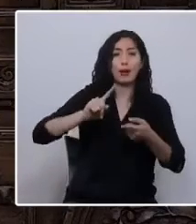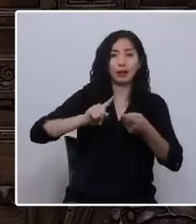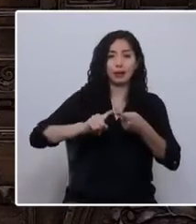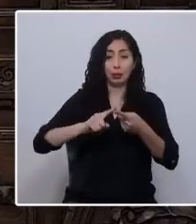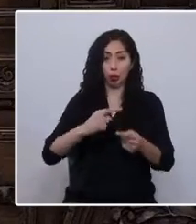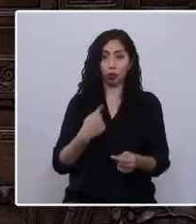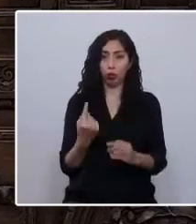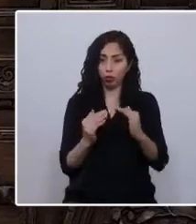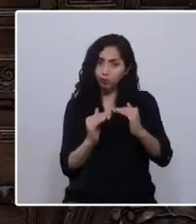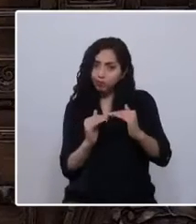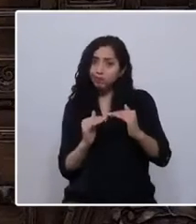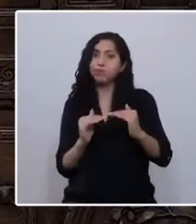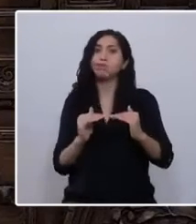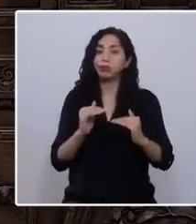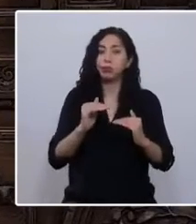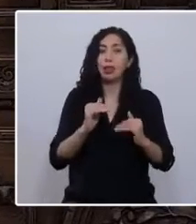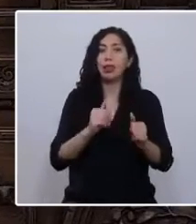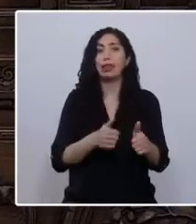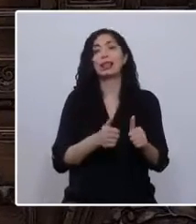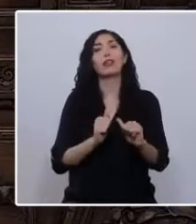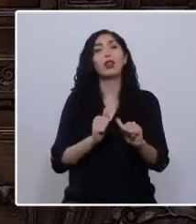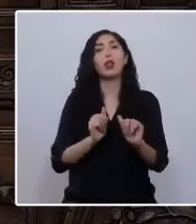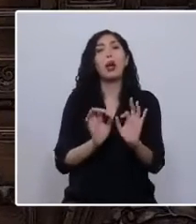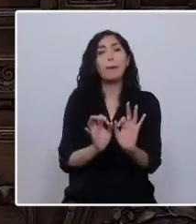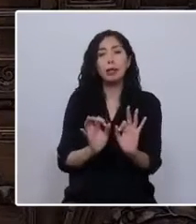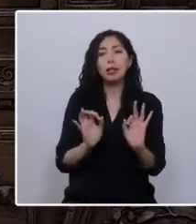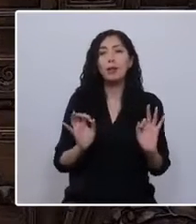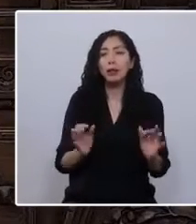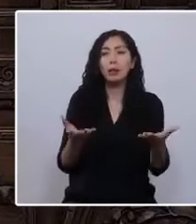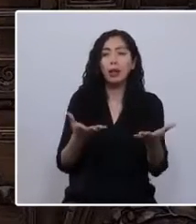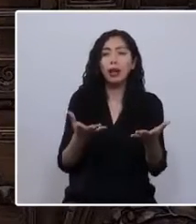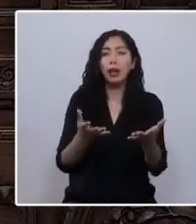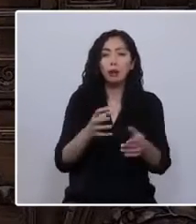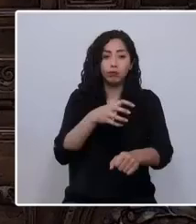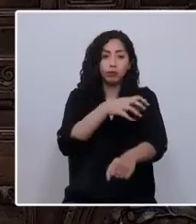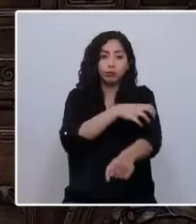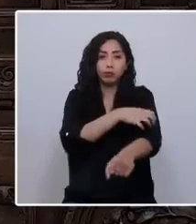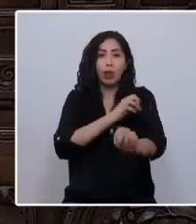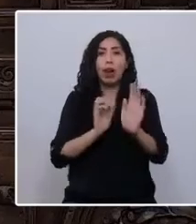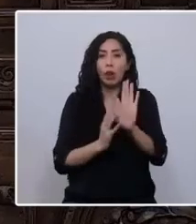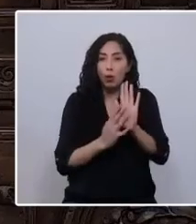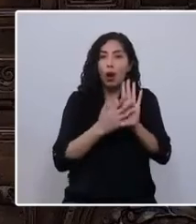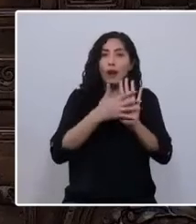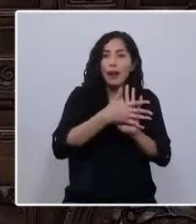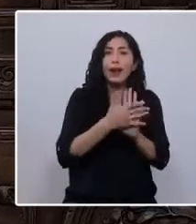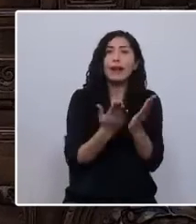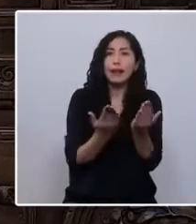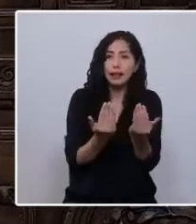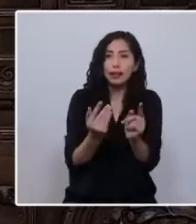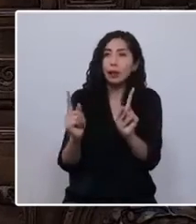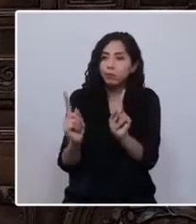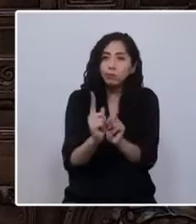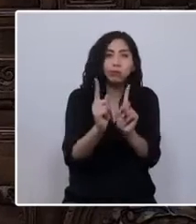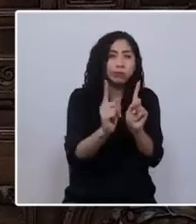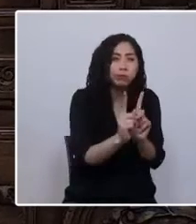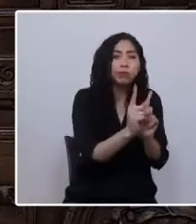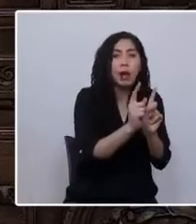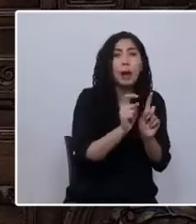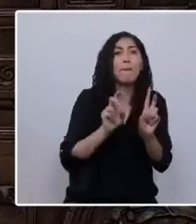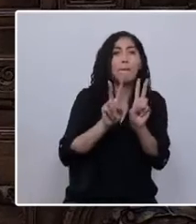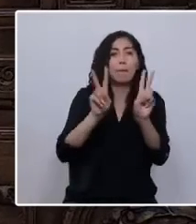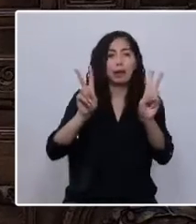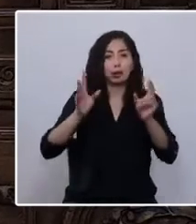altura del desafío, especialmente para una araucanía que necesita reencontrarse en la paz y en la justicia.